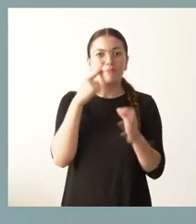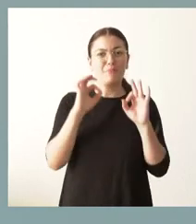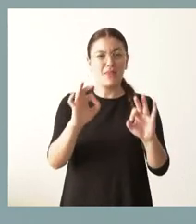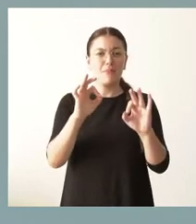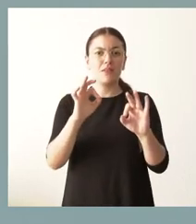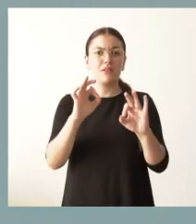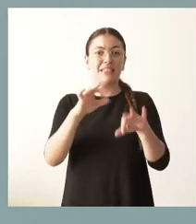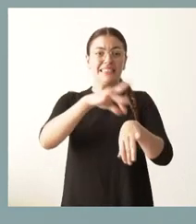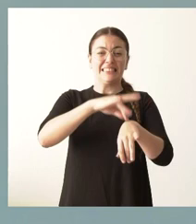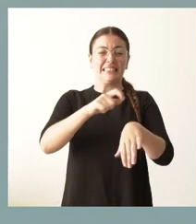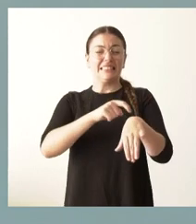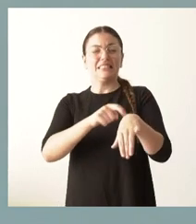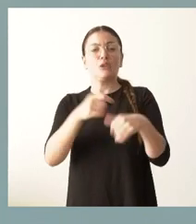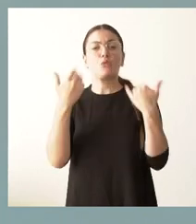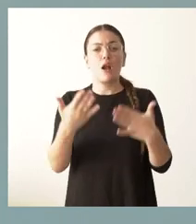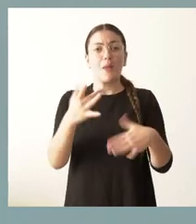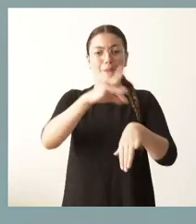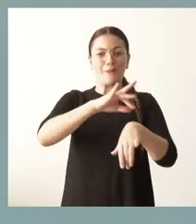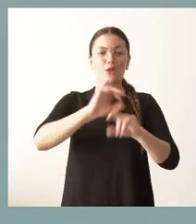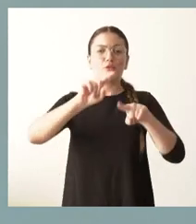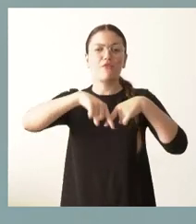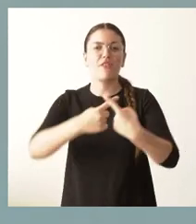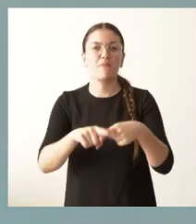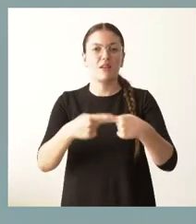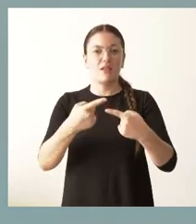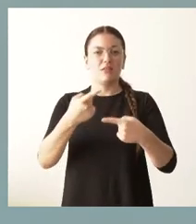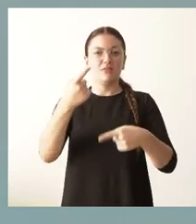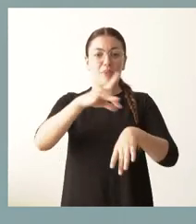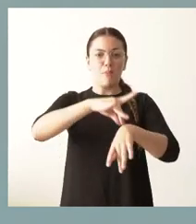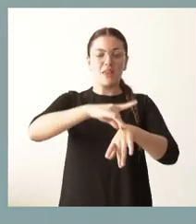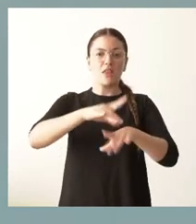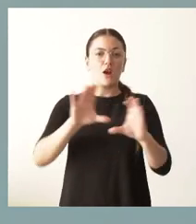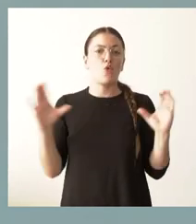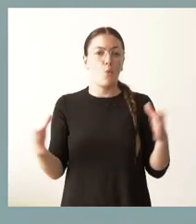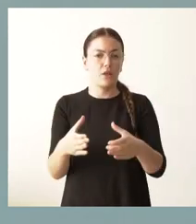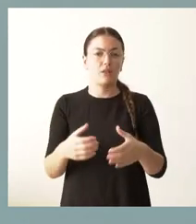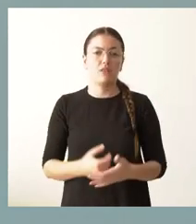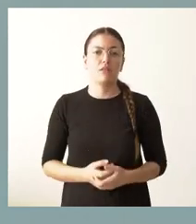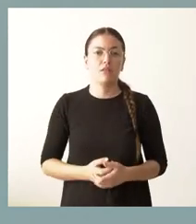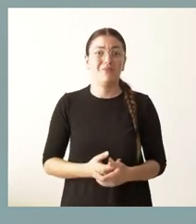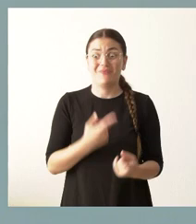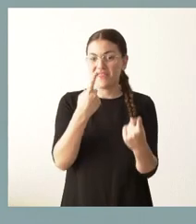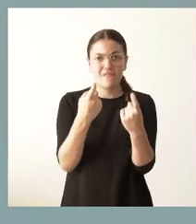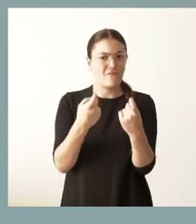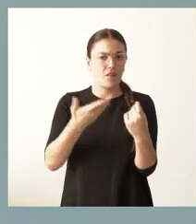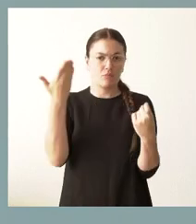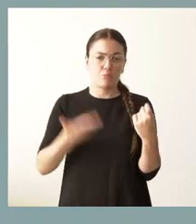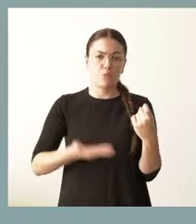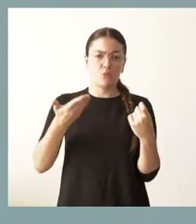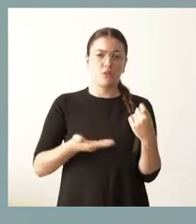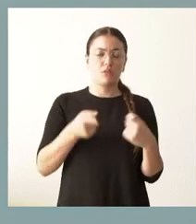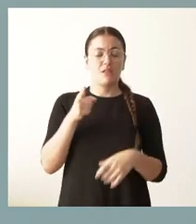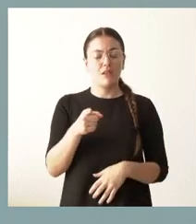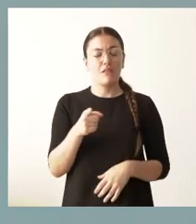es la especialidad de médico de familia y comunitaria. Hay una carencia muy relevante. Es donde,